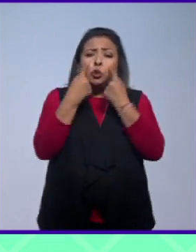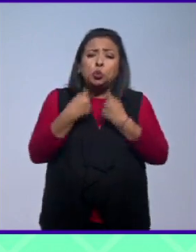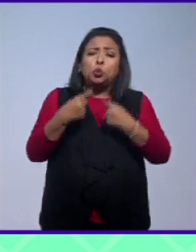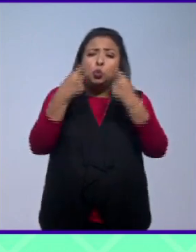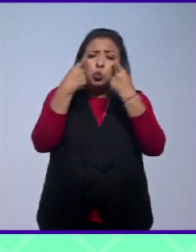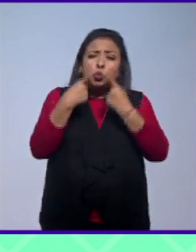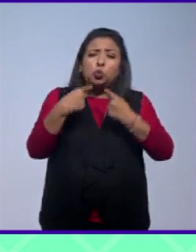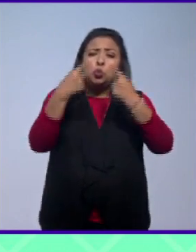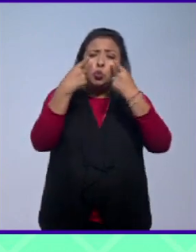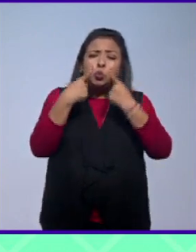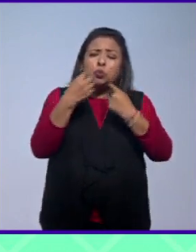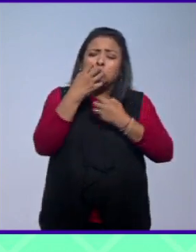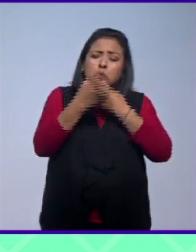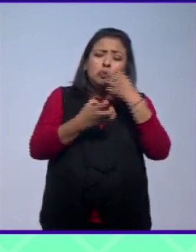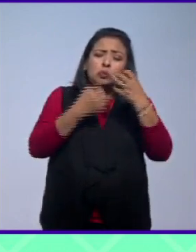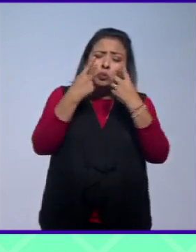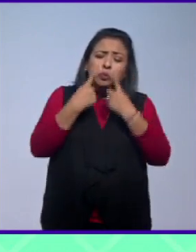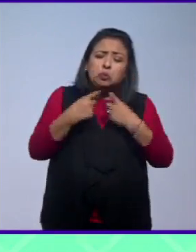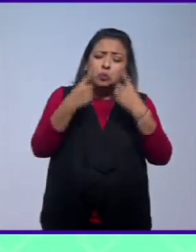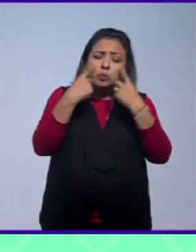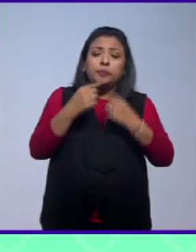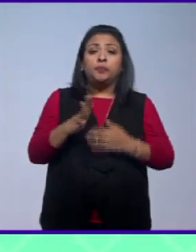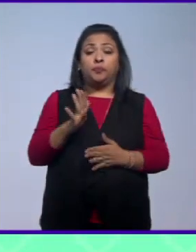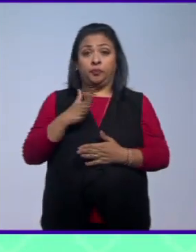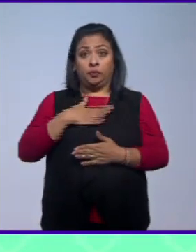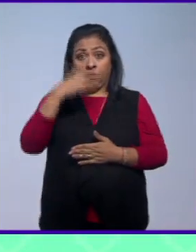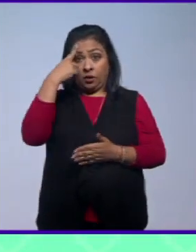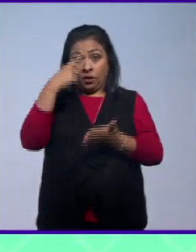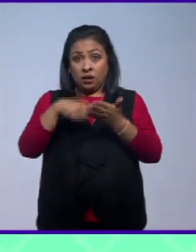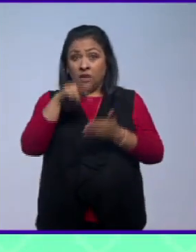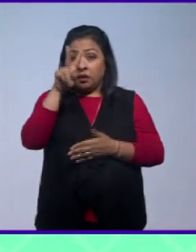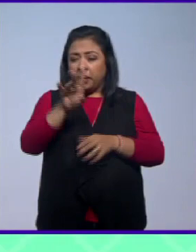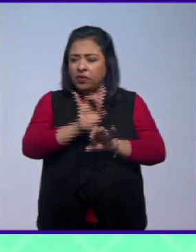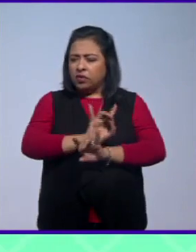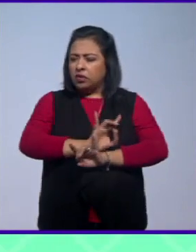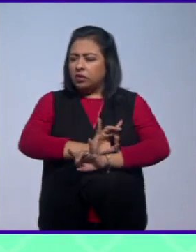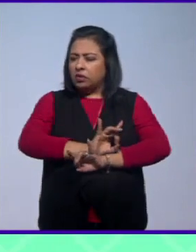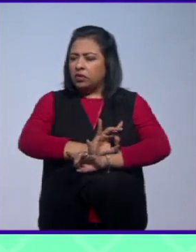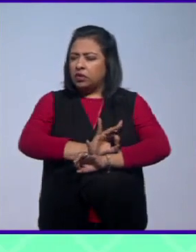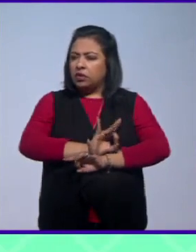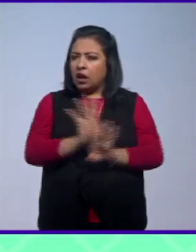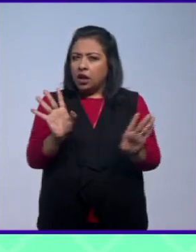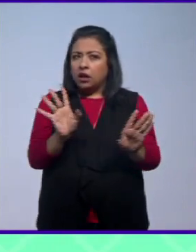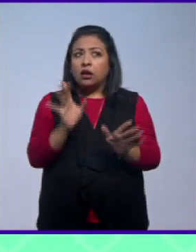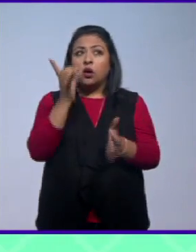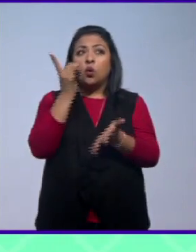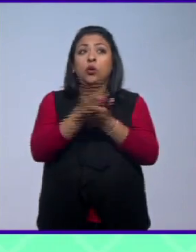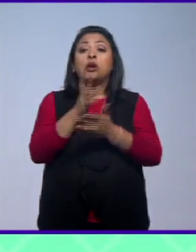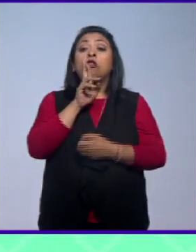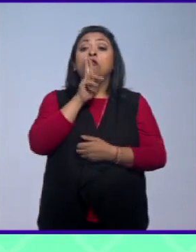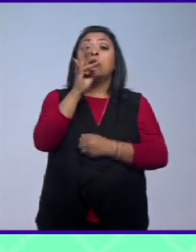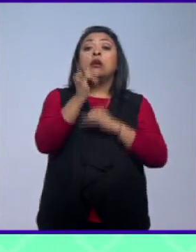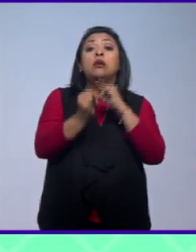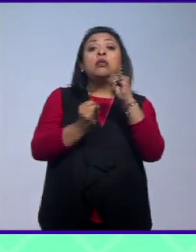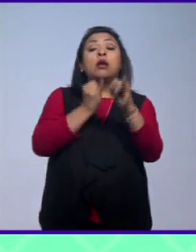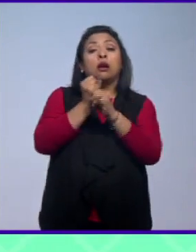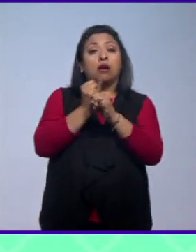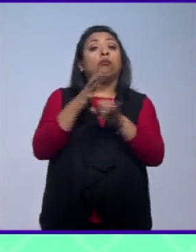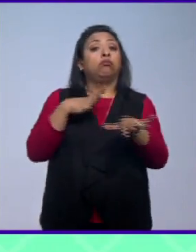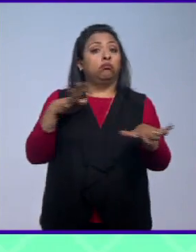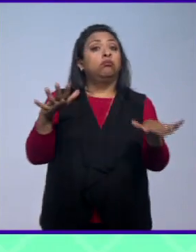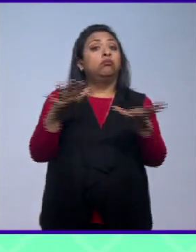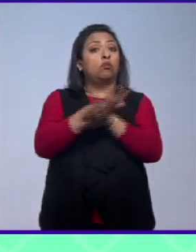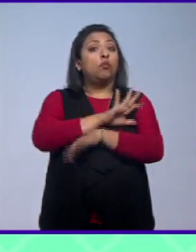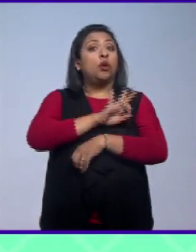yo creo que estamos hablando de una situación muy delicada que solo con una respuesta internacional podrá cambiar